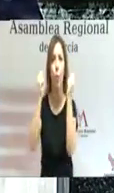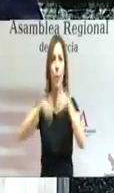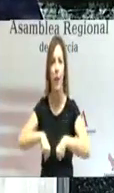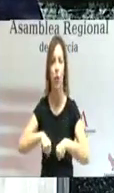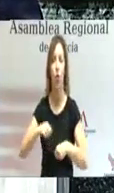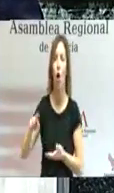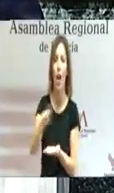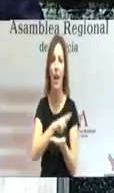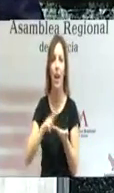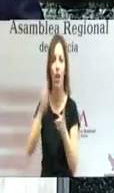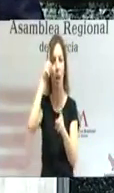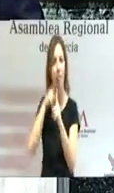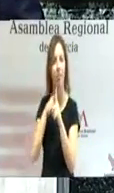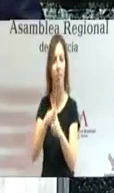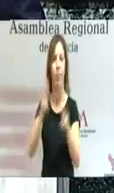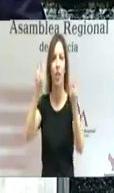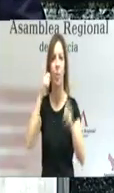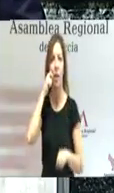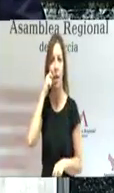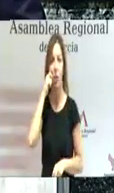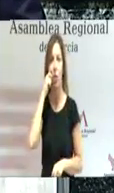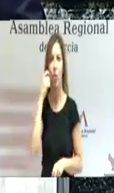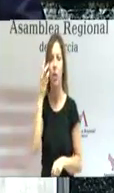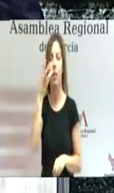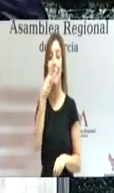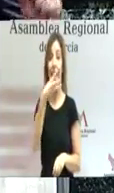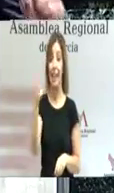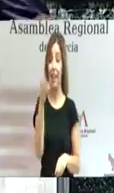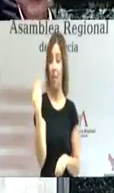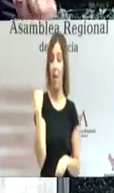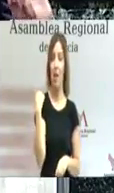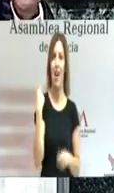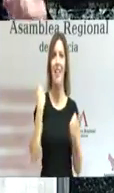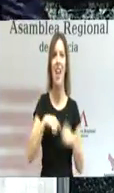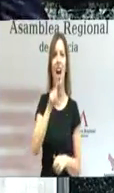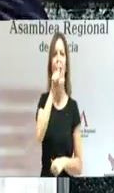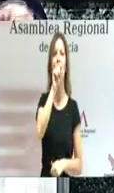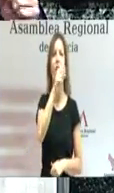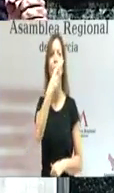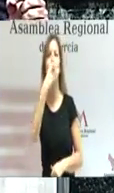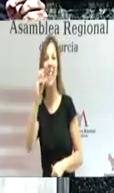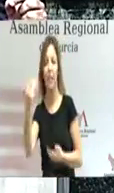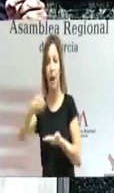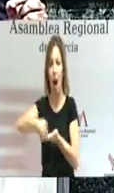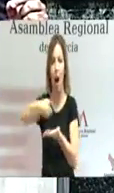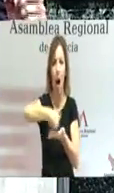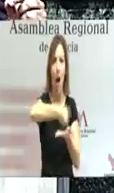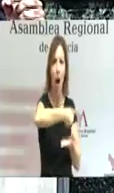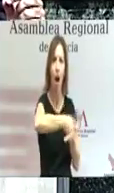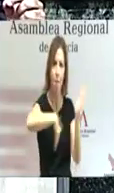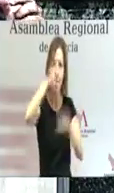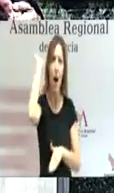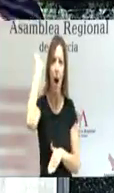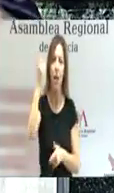sanidad que en tan solo tres meses, perdón, tres semanas, ha recibido más de 130 propuestas reafirmando precisamente lo